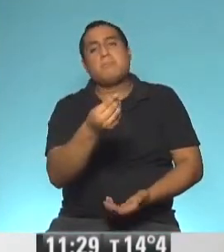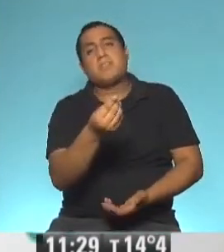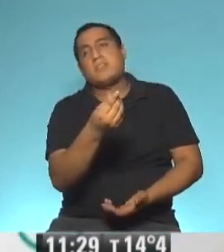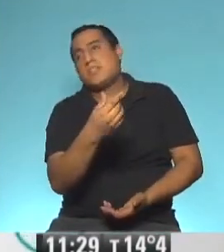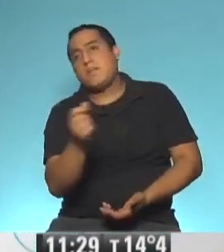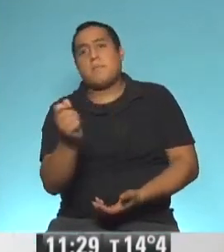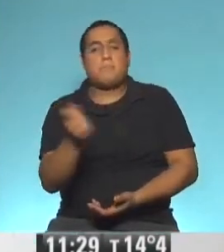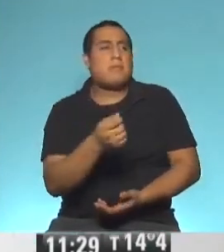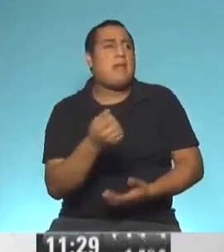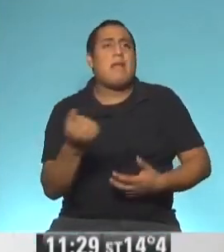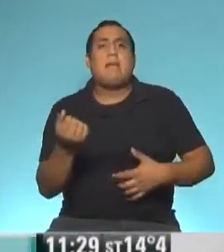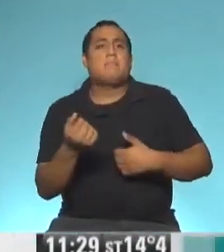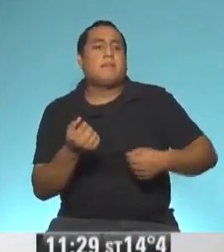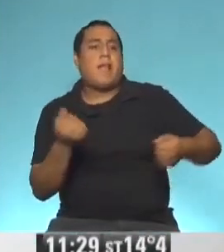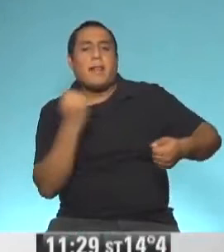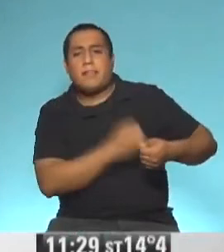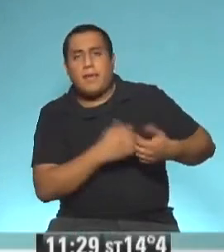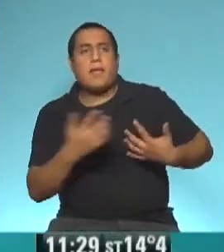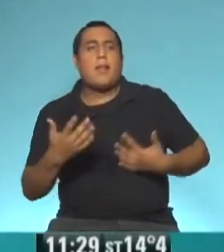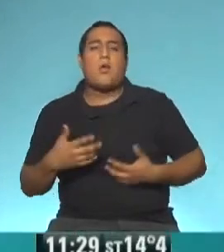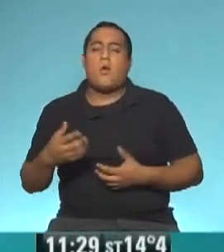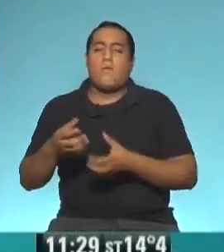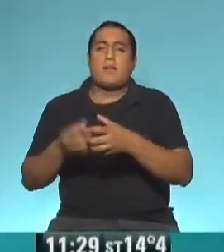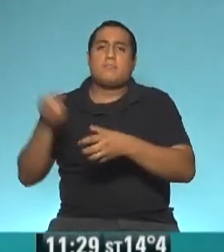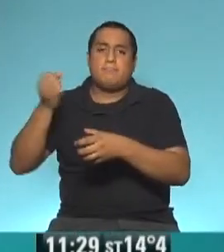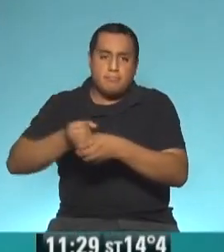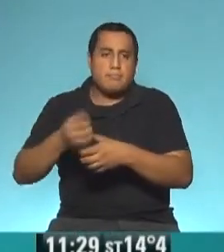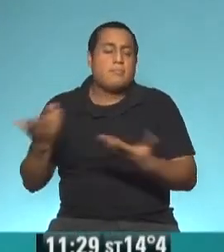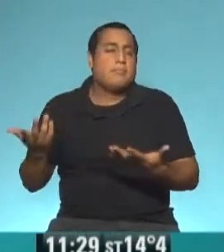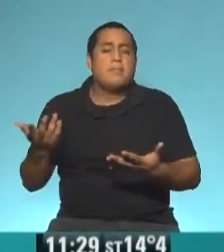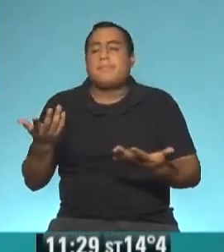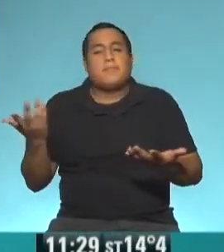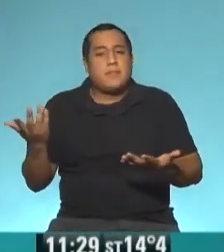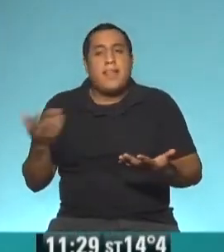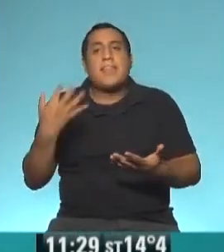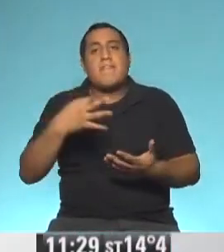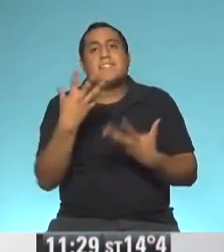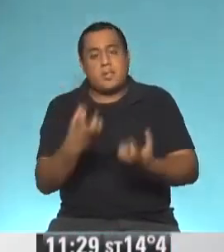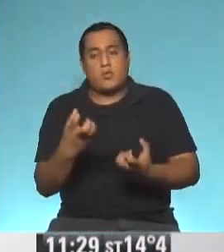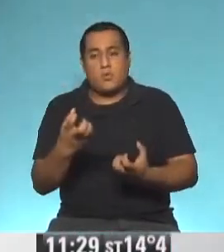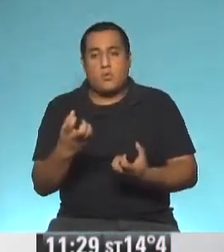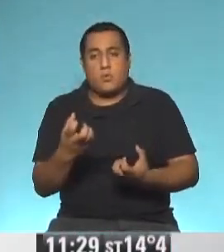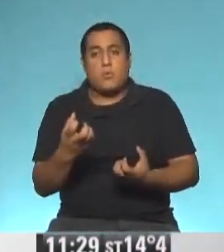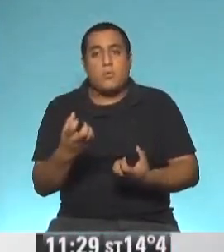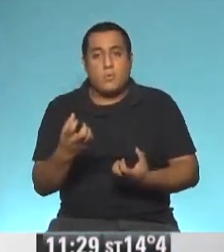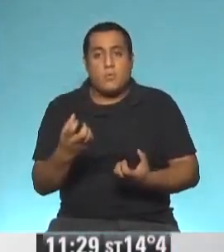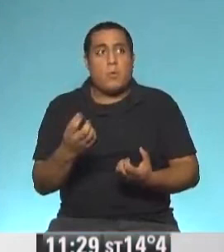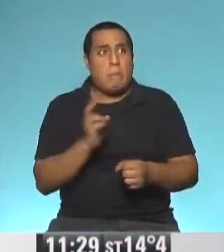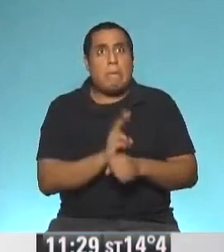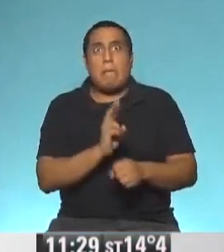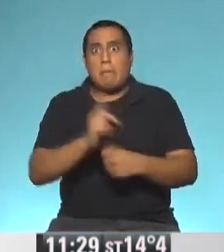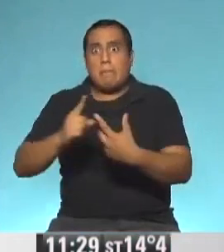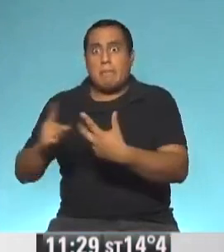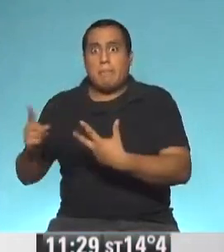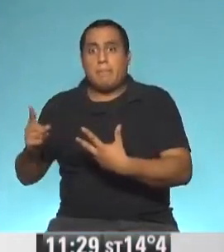lados, lo ponemos en la cartera, lo ponemos en el vasito con todo, lo dejamos en cualquier lugar. Y esa contaminación cruzada, cuidamos tantas cosas.